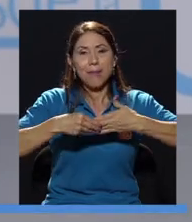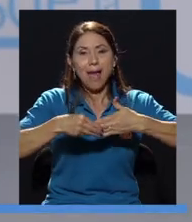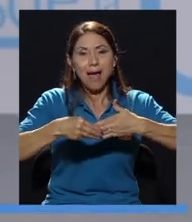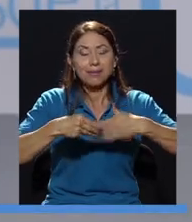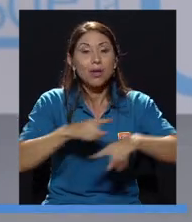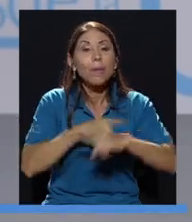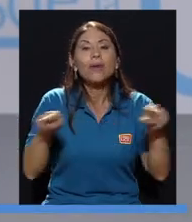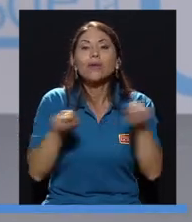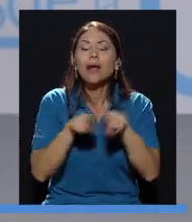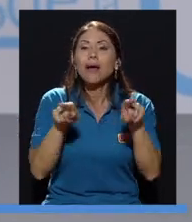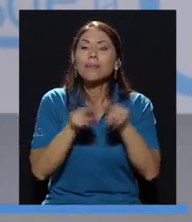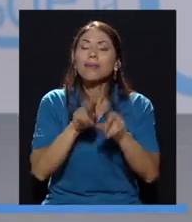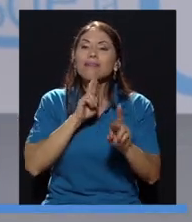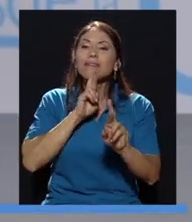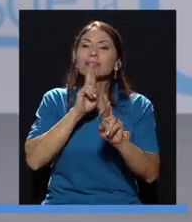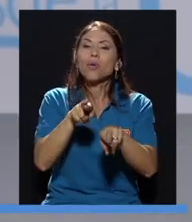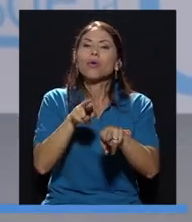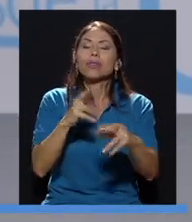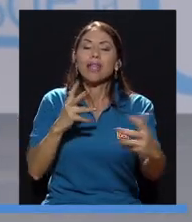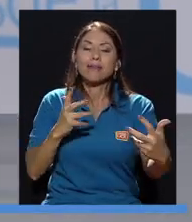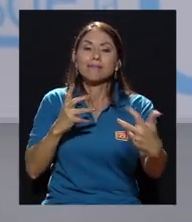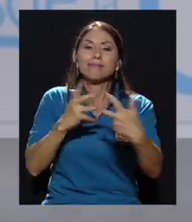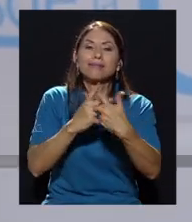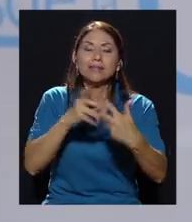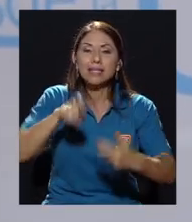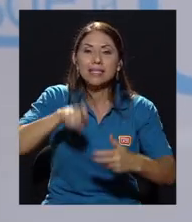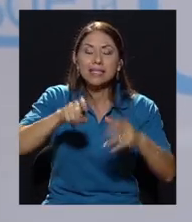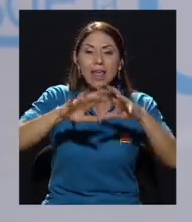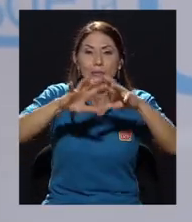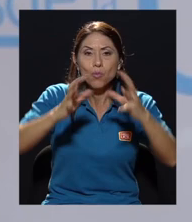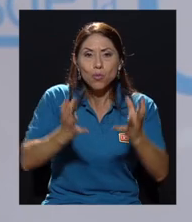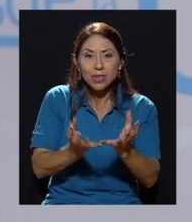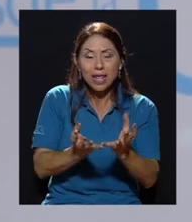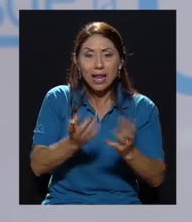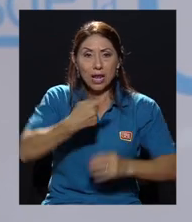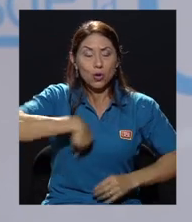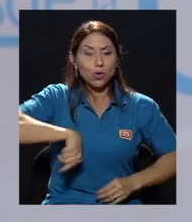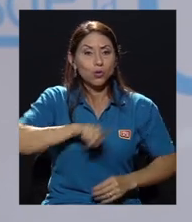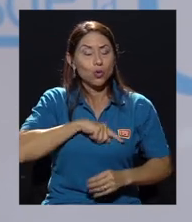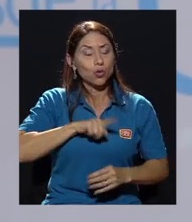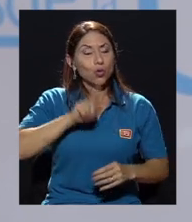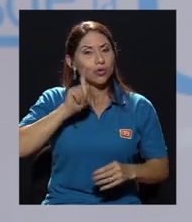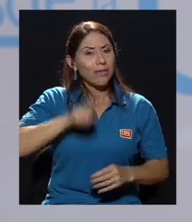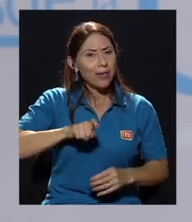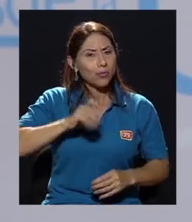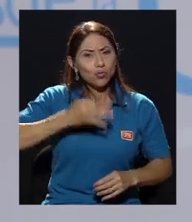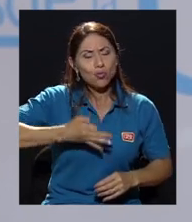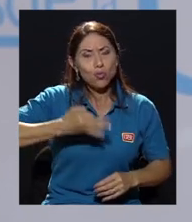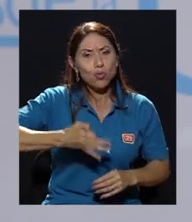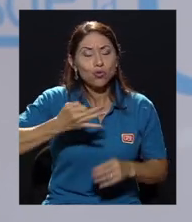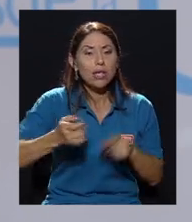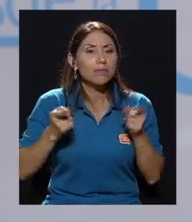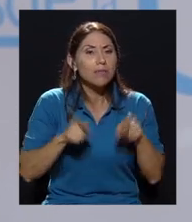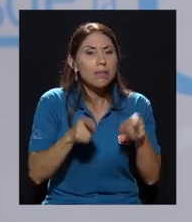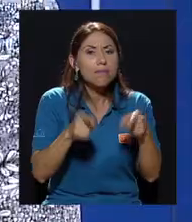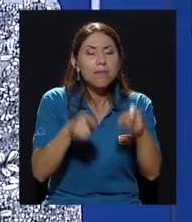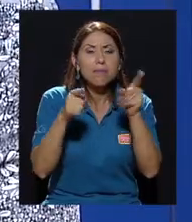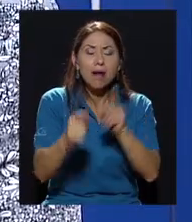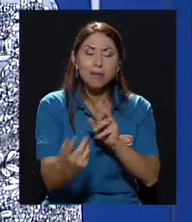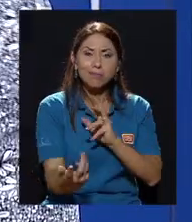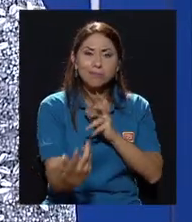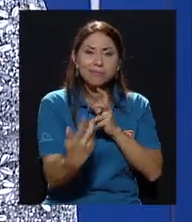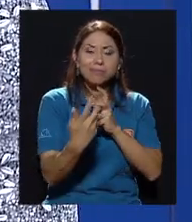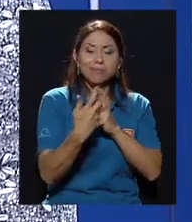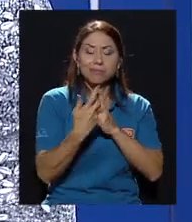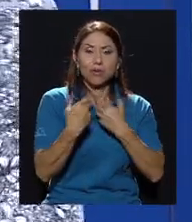responde a una necesidad mundial de empezar a ser más consecuentes con nuestras acciones en el diario vivir. ¿Qué